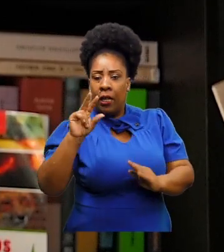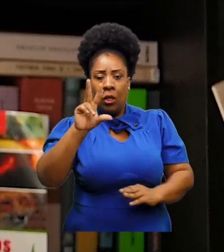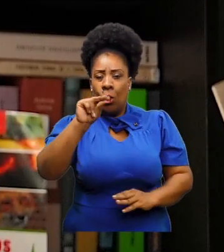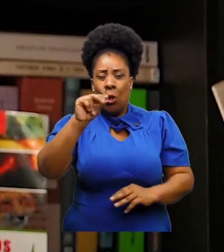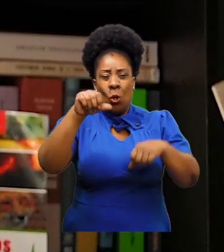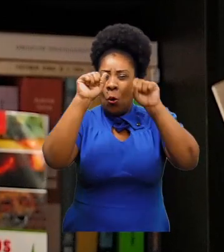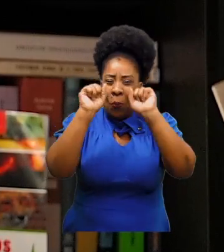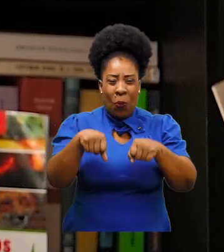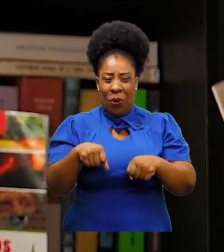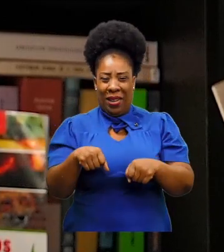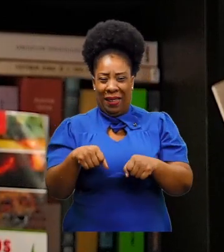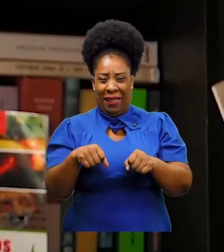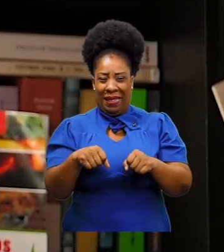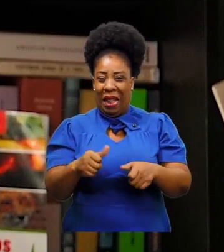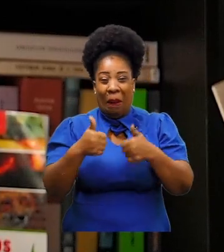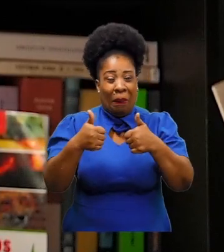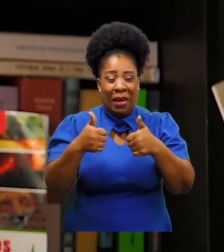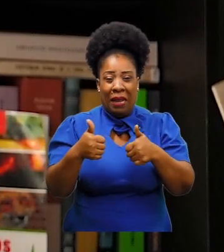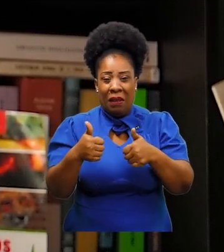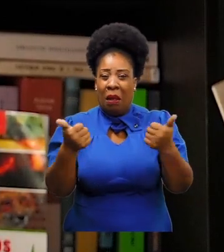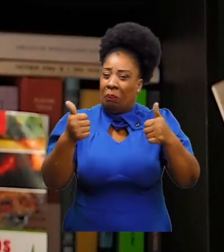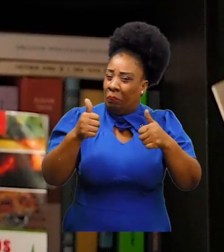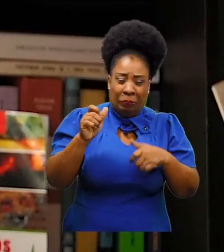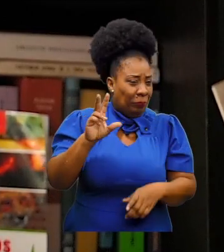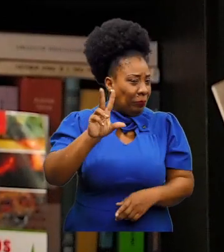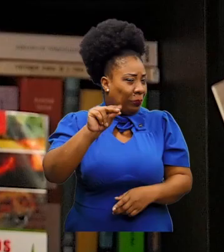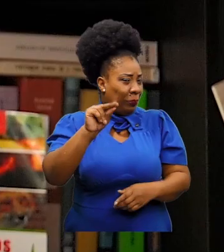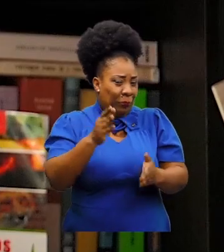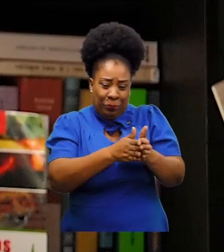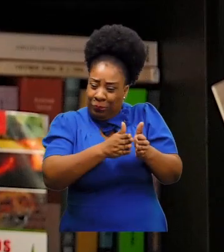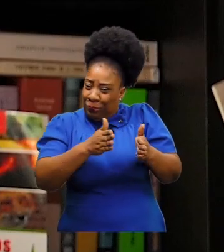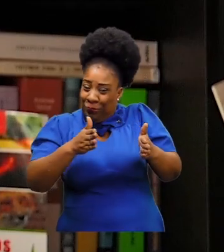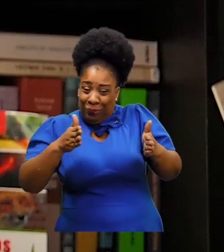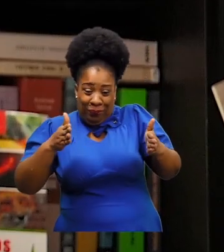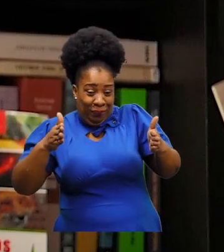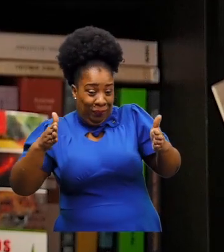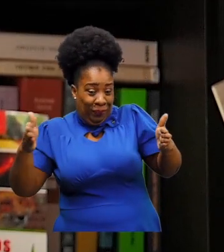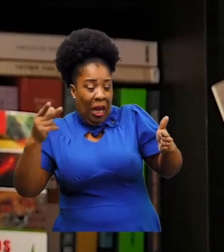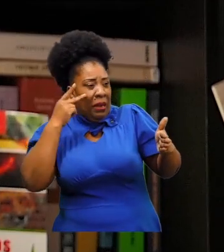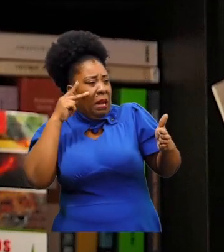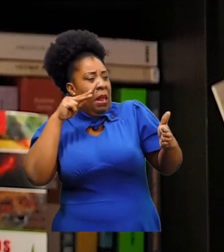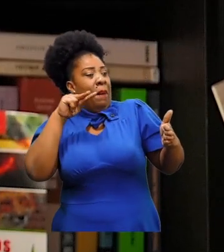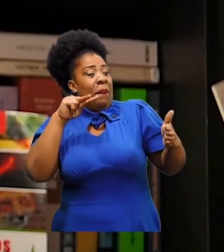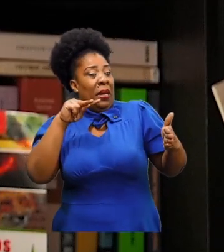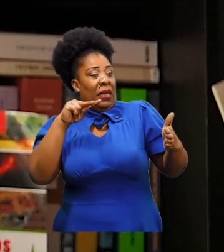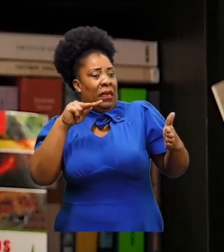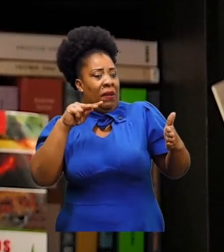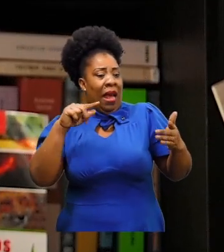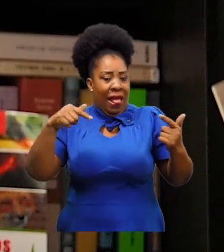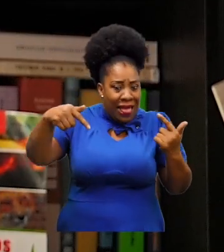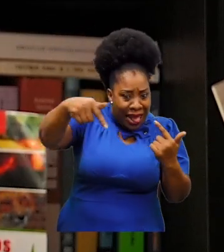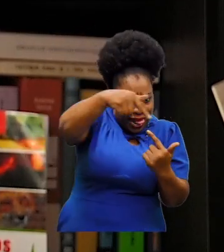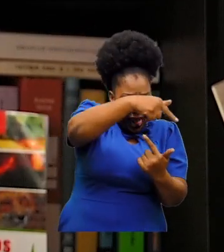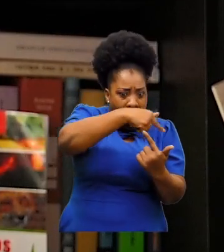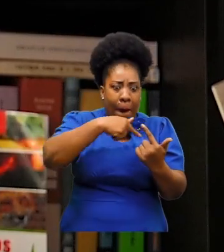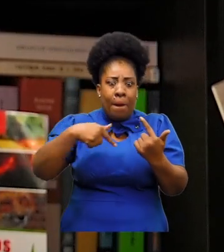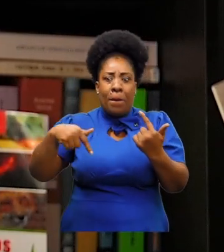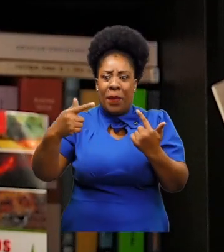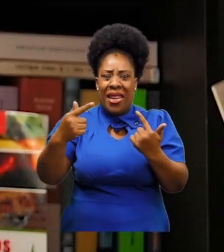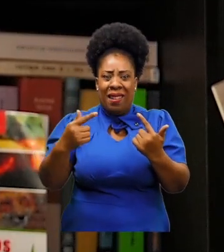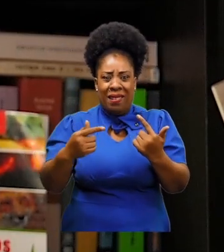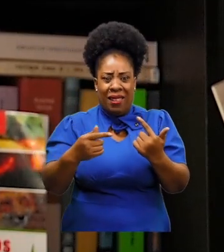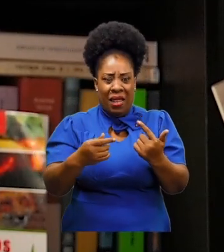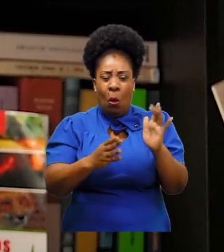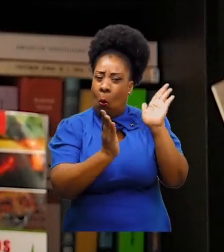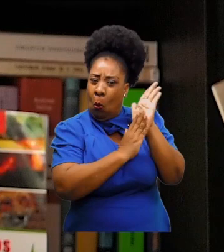puede tener vigencia, ni alcance, ni cobertura desde la perspectiva ambiental a